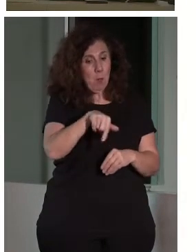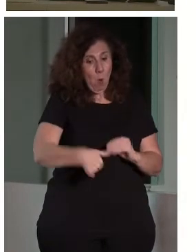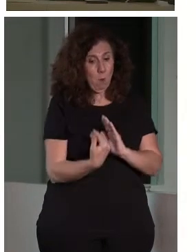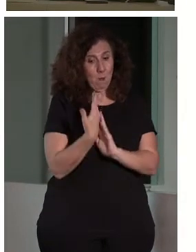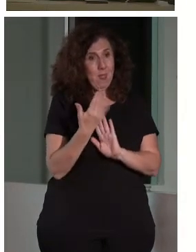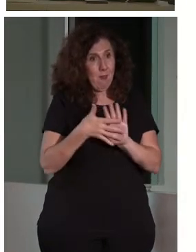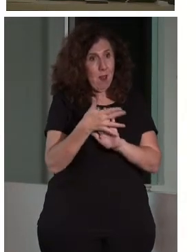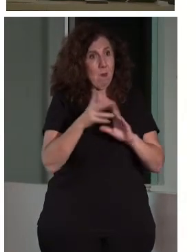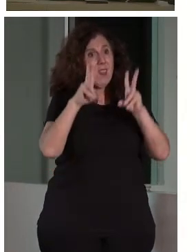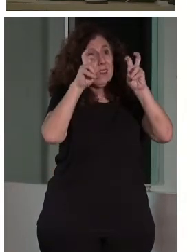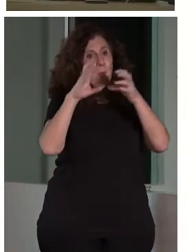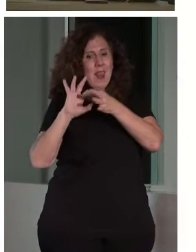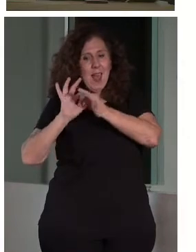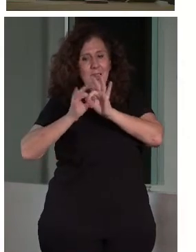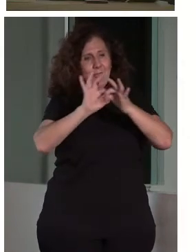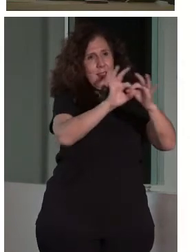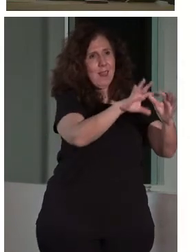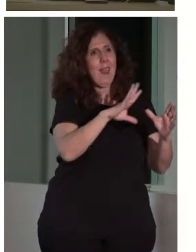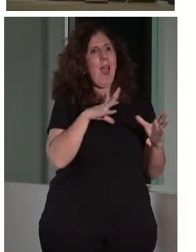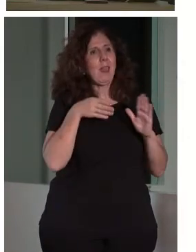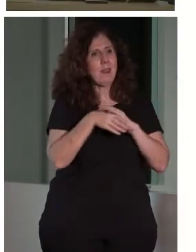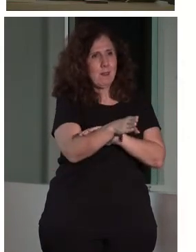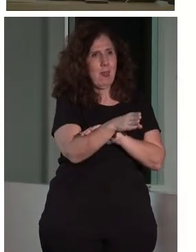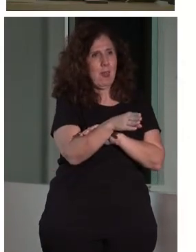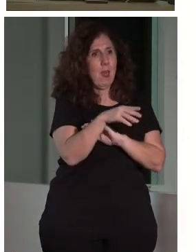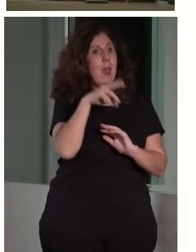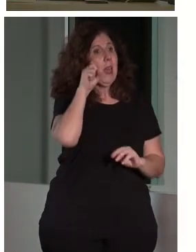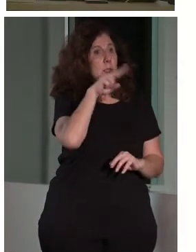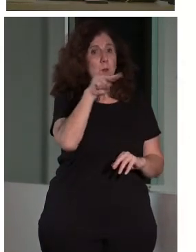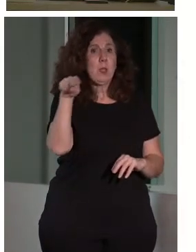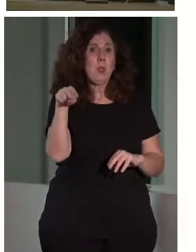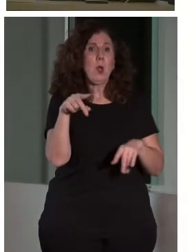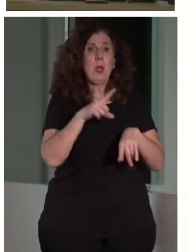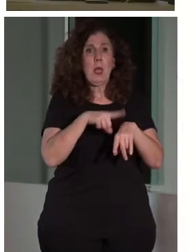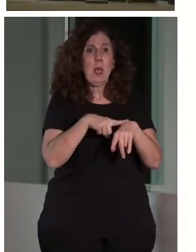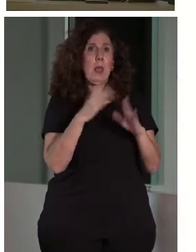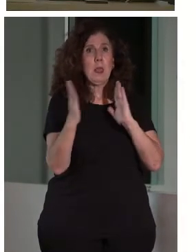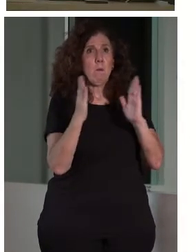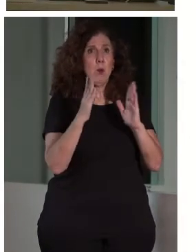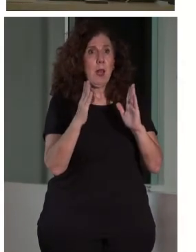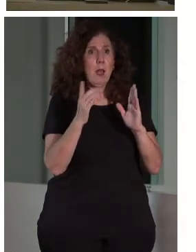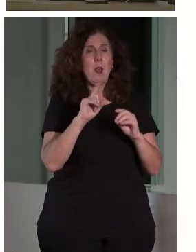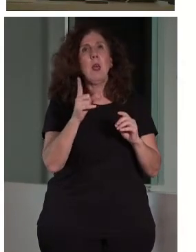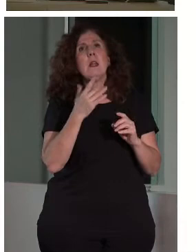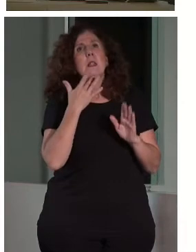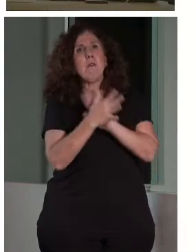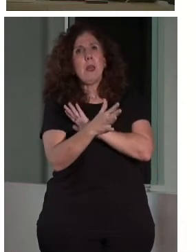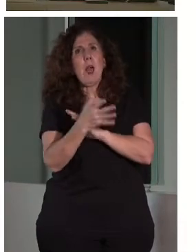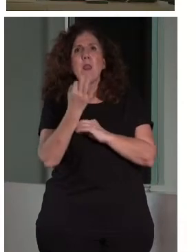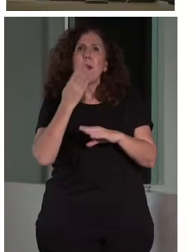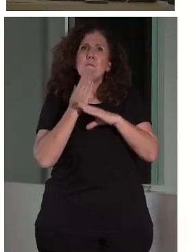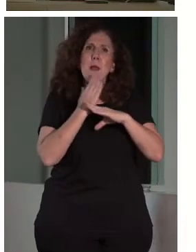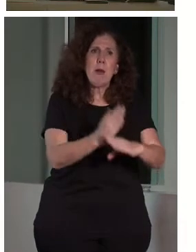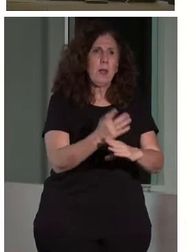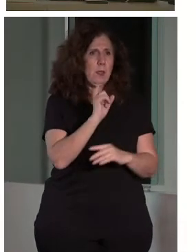Vale, pues las exposiciones temporales también. Yo he discutido con algunos museos. ¿Basta con tenerla permanente? Pues no. Y